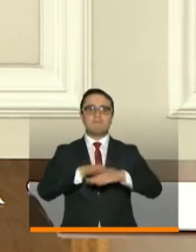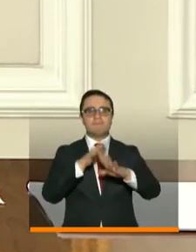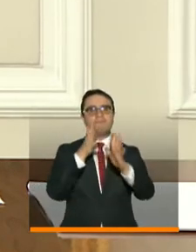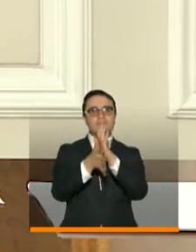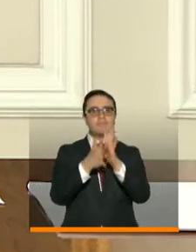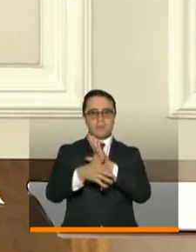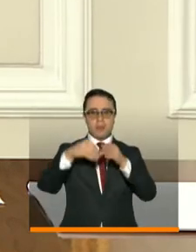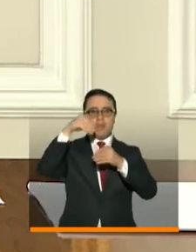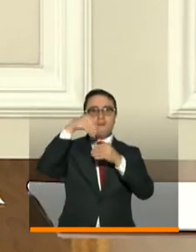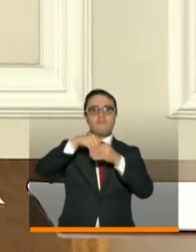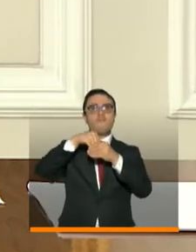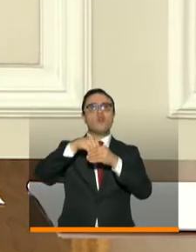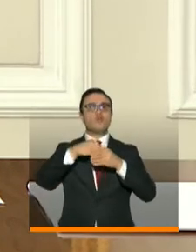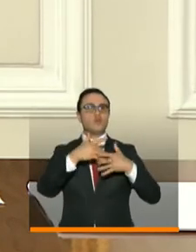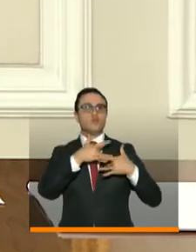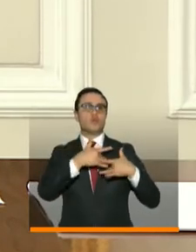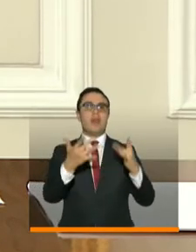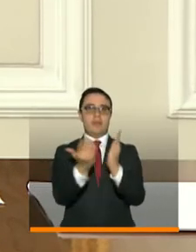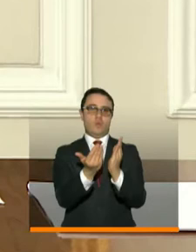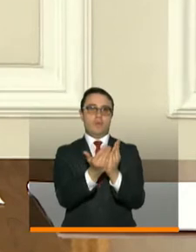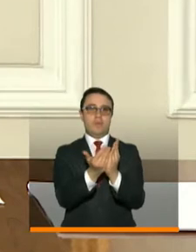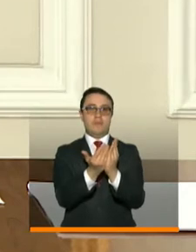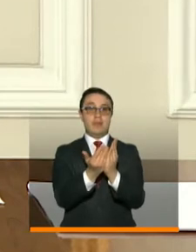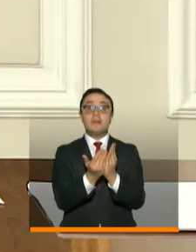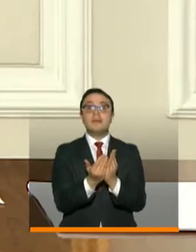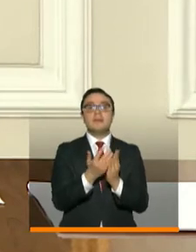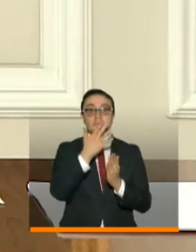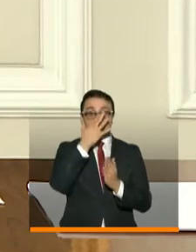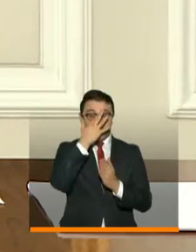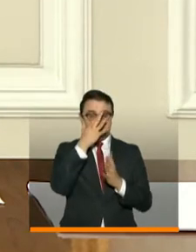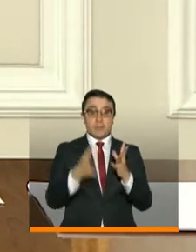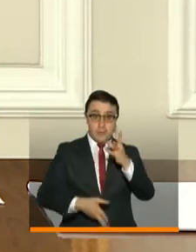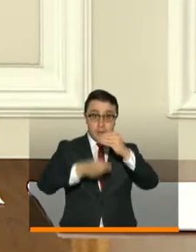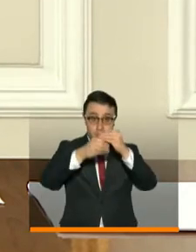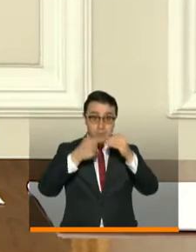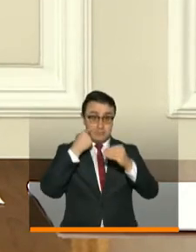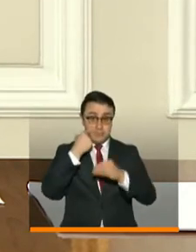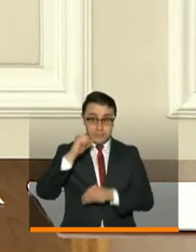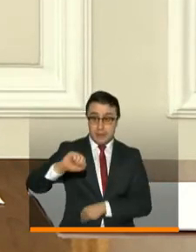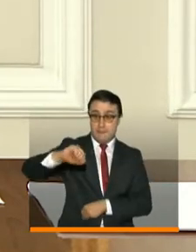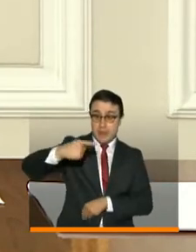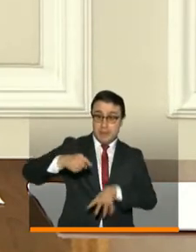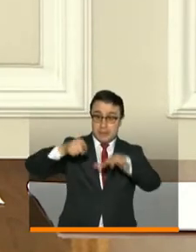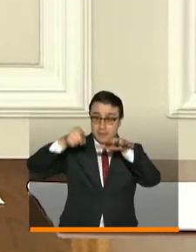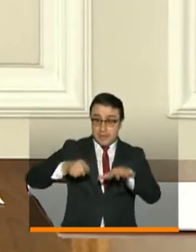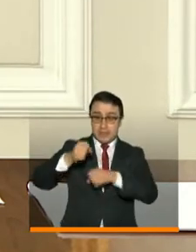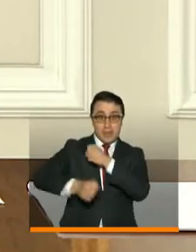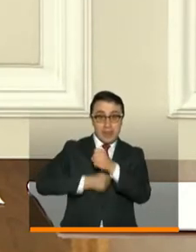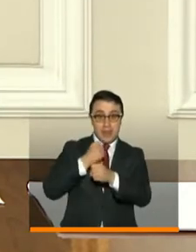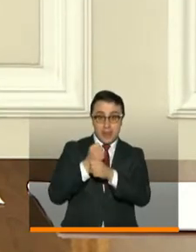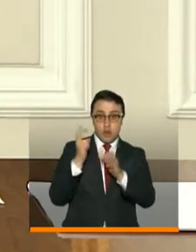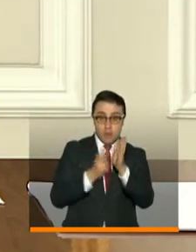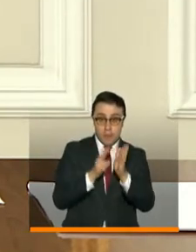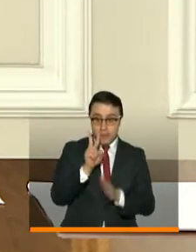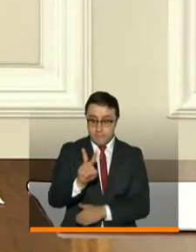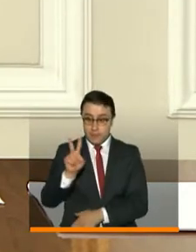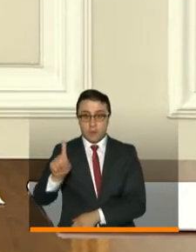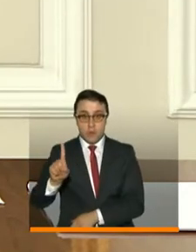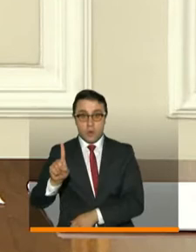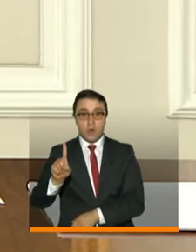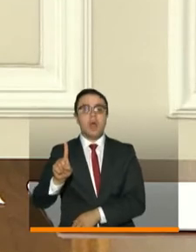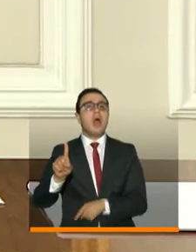Fondo de Solidaridad Educativa. Vamos también este primer semestre del año 2021 a